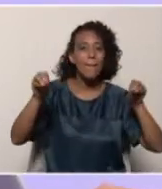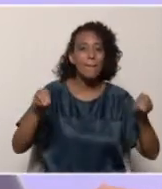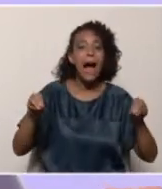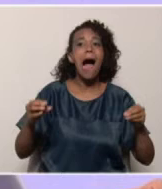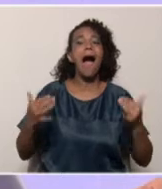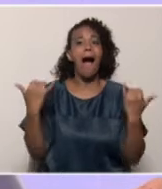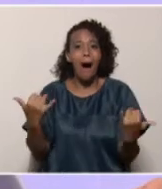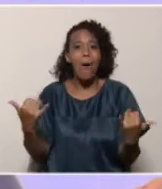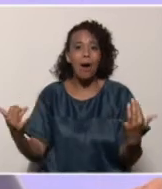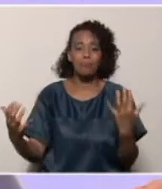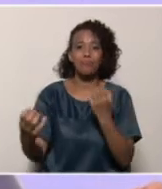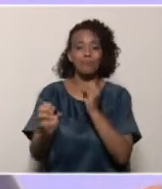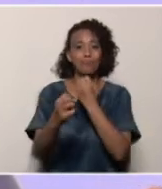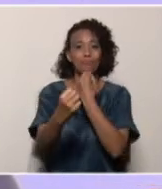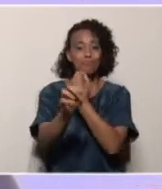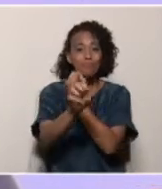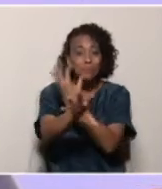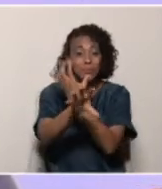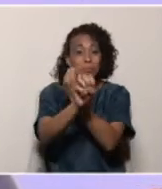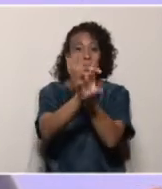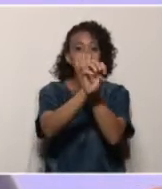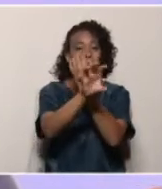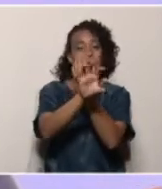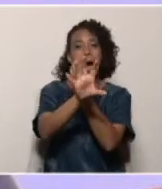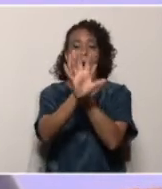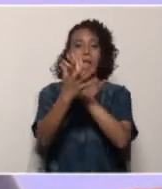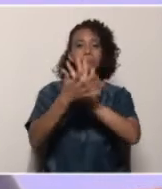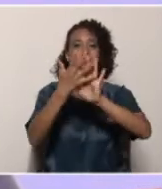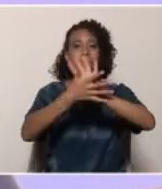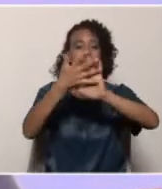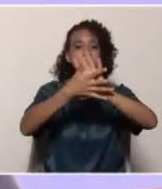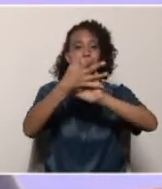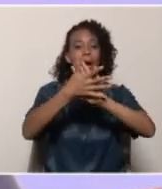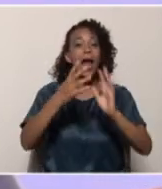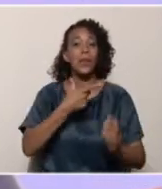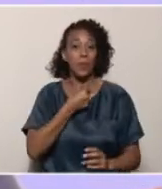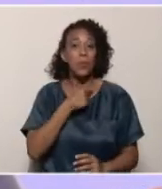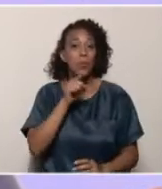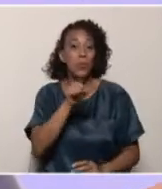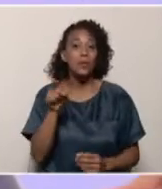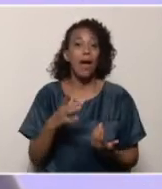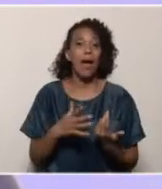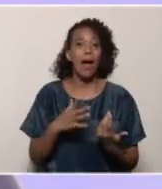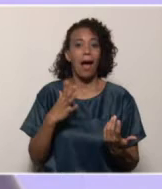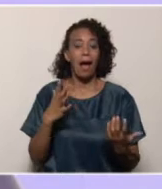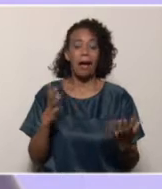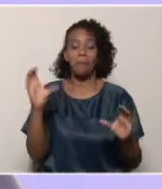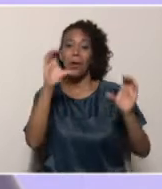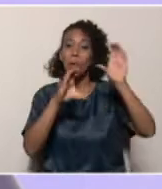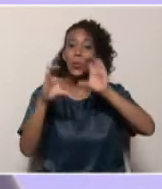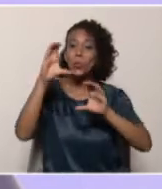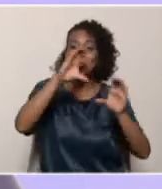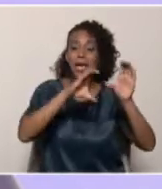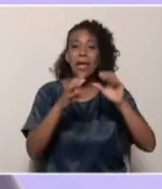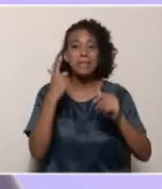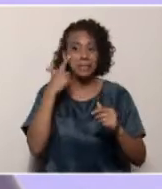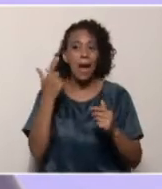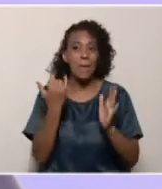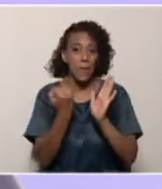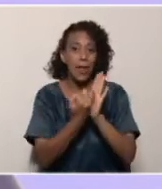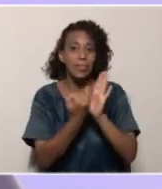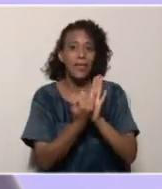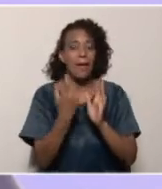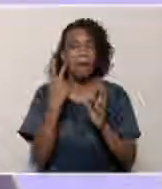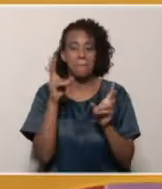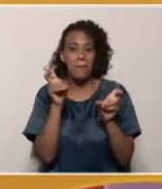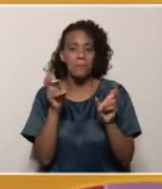acompañados de sus familias puedan desarrollar estas actividades que seguramente a ustedes les van a gustar porque bueno tiene que ver con el reto de ciencia la profe María les va a comentar al